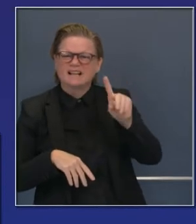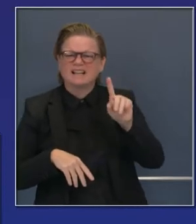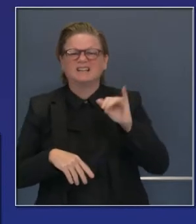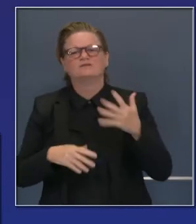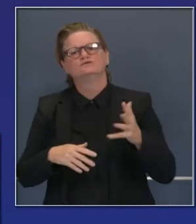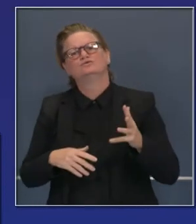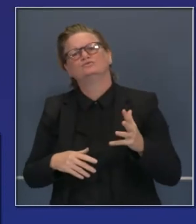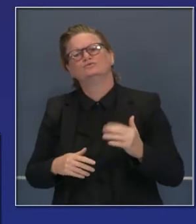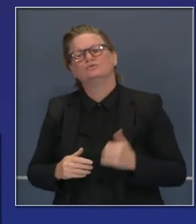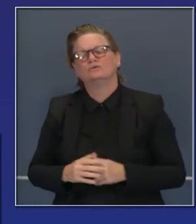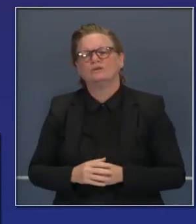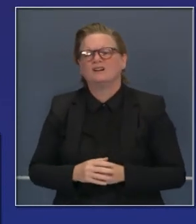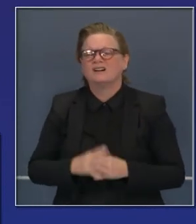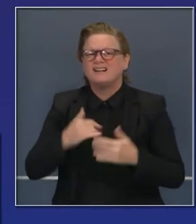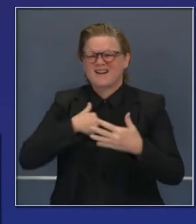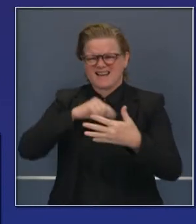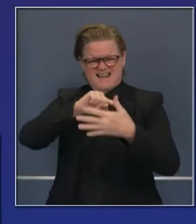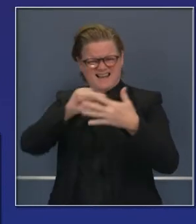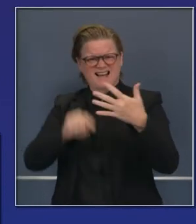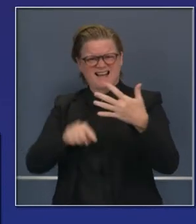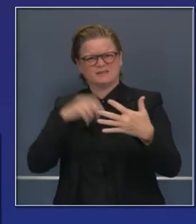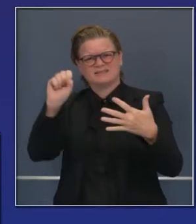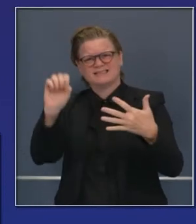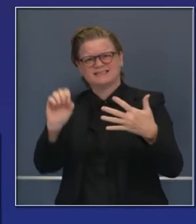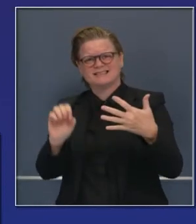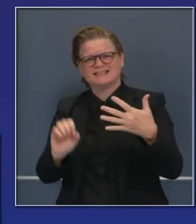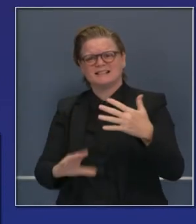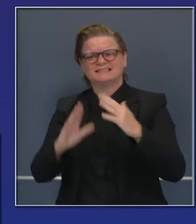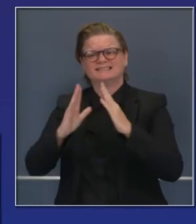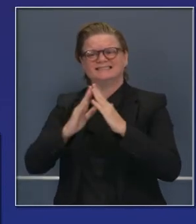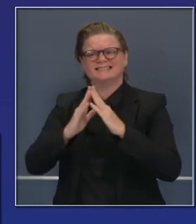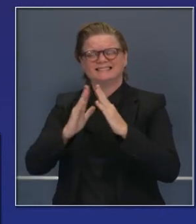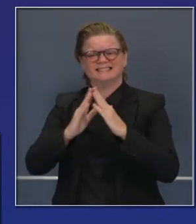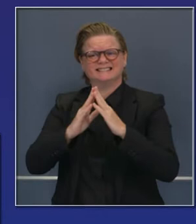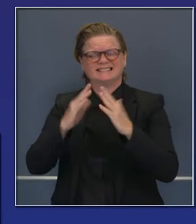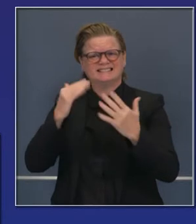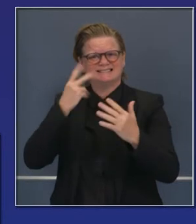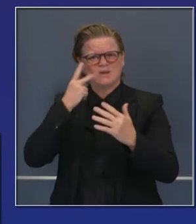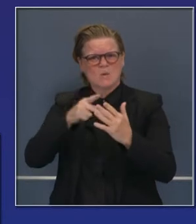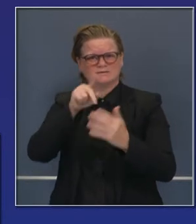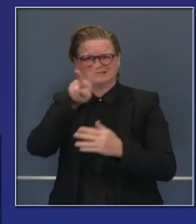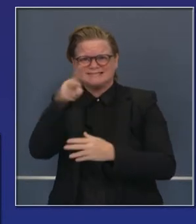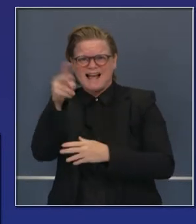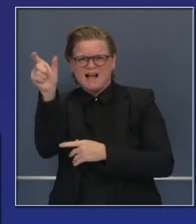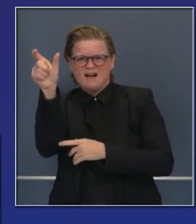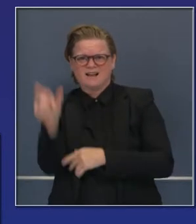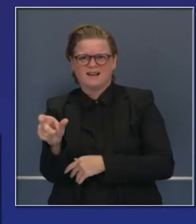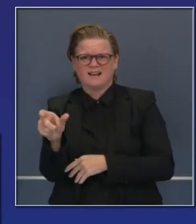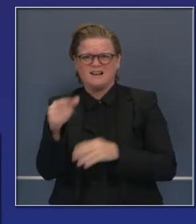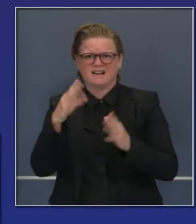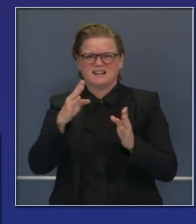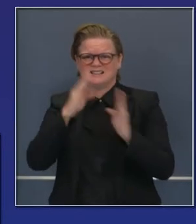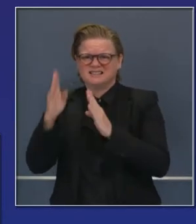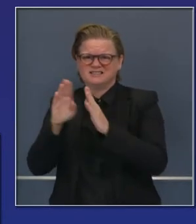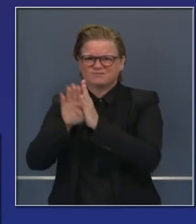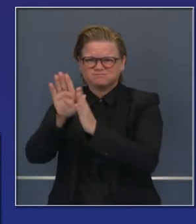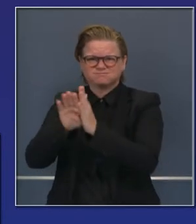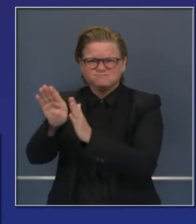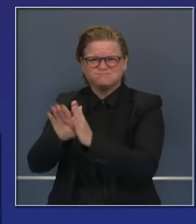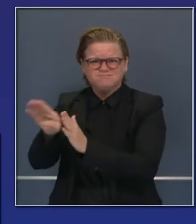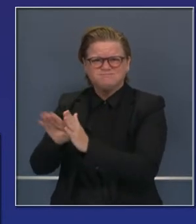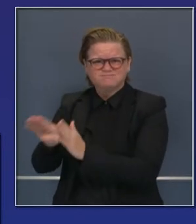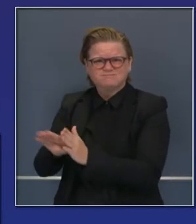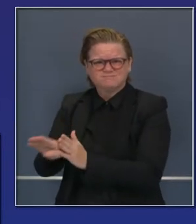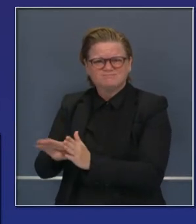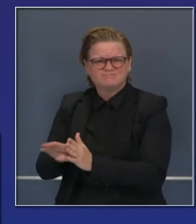la noche buena, podríamos estar a 23% de la capacidad de los hospitales utilizados. Pero vean nada más unidades de cuidados